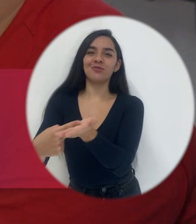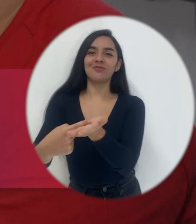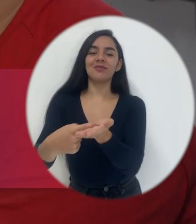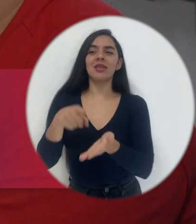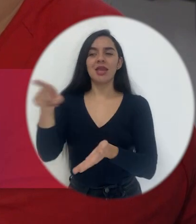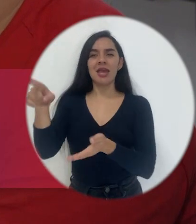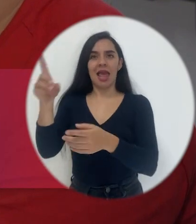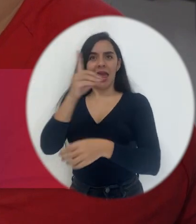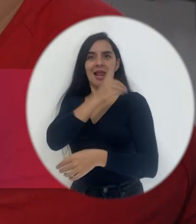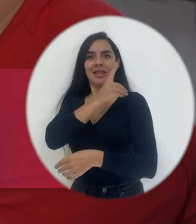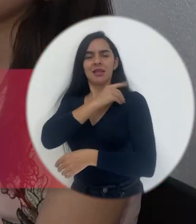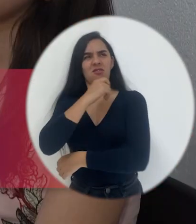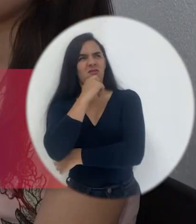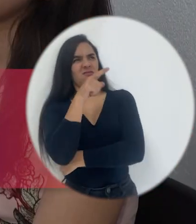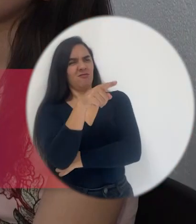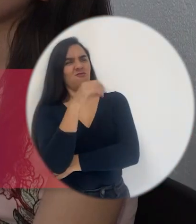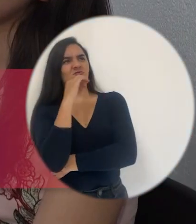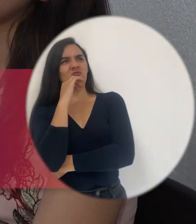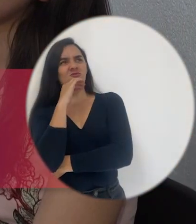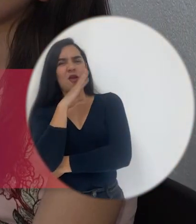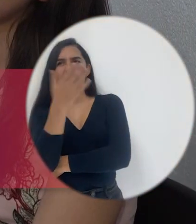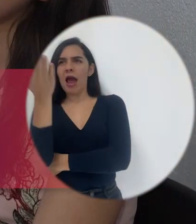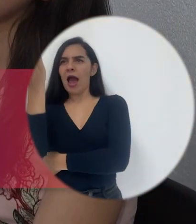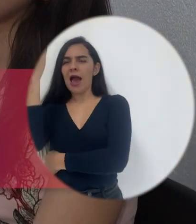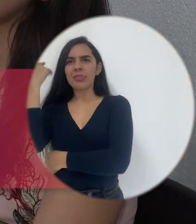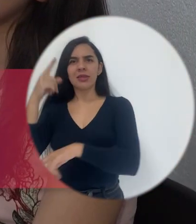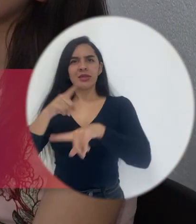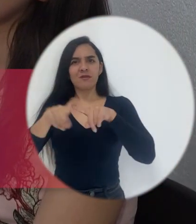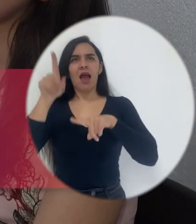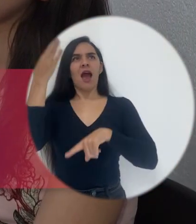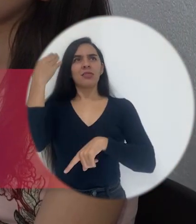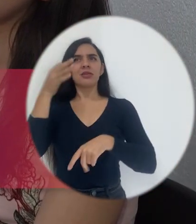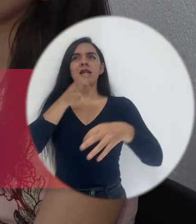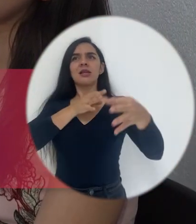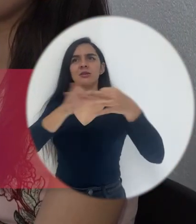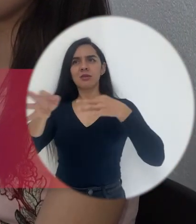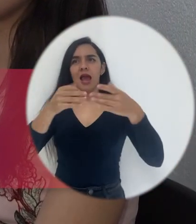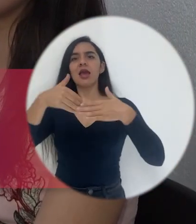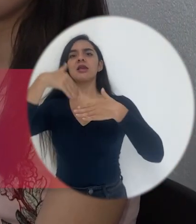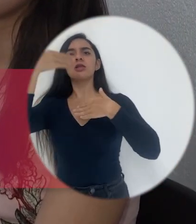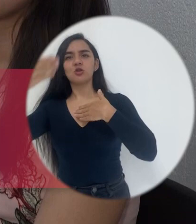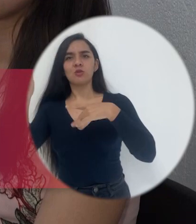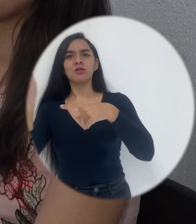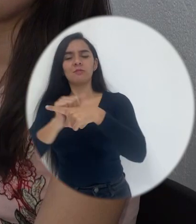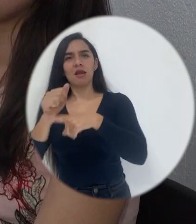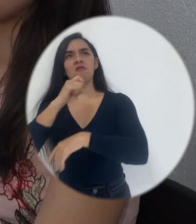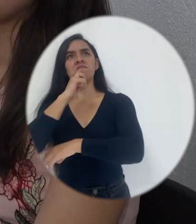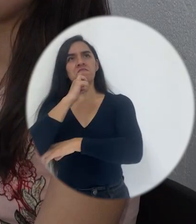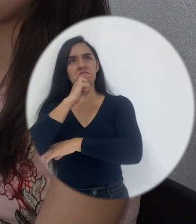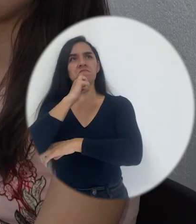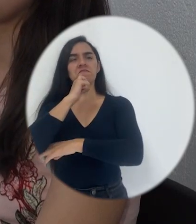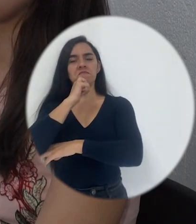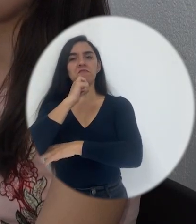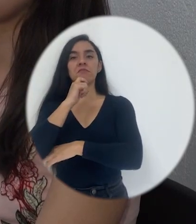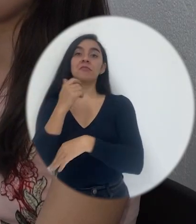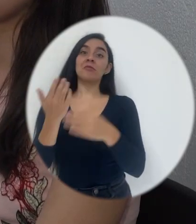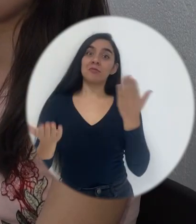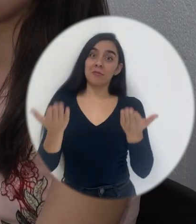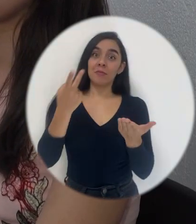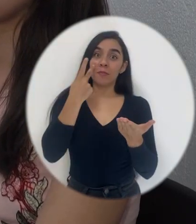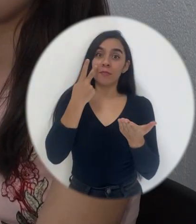las actividades y ese tipo de cosas. Entonces, a le pareció como súper raro eso que estábamos haciendo. Entonces, por ahí es